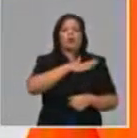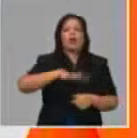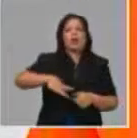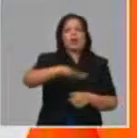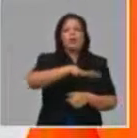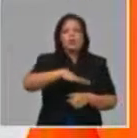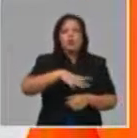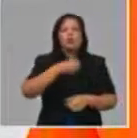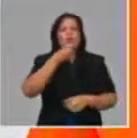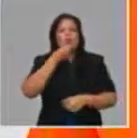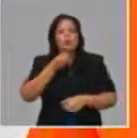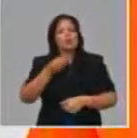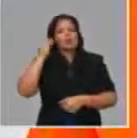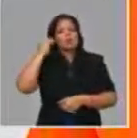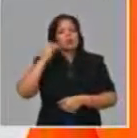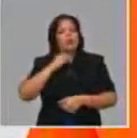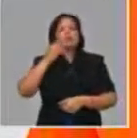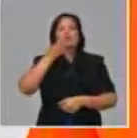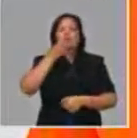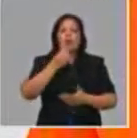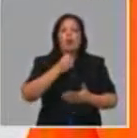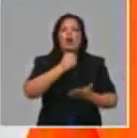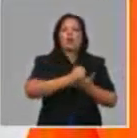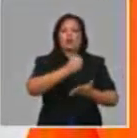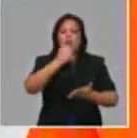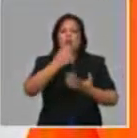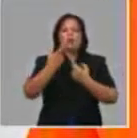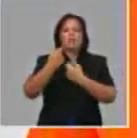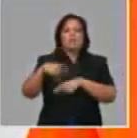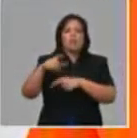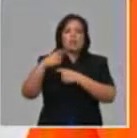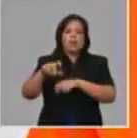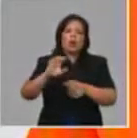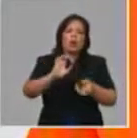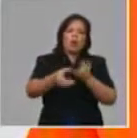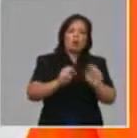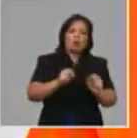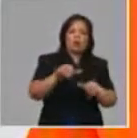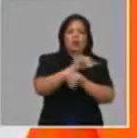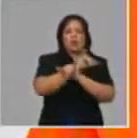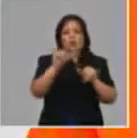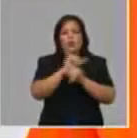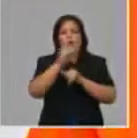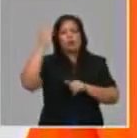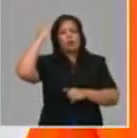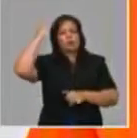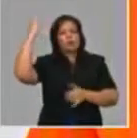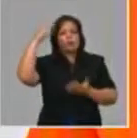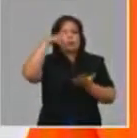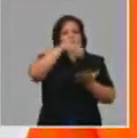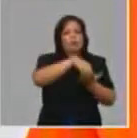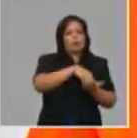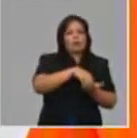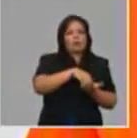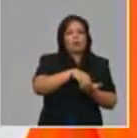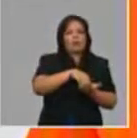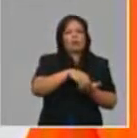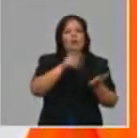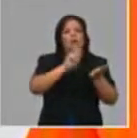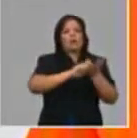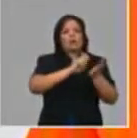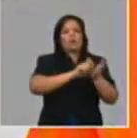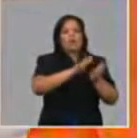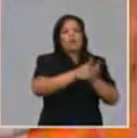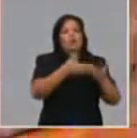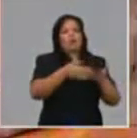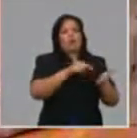productos agrícolas que estos se venden de forma controlada con anotación en la libreta de abastecimiento. También en la vianda han existido